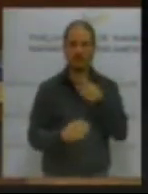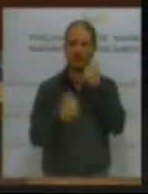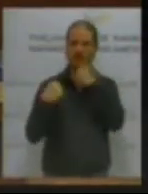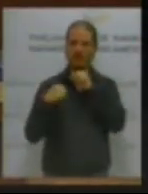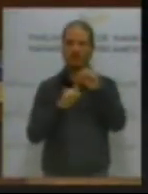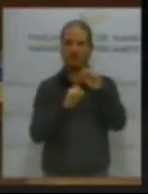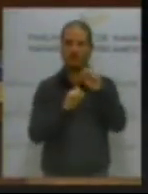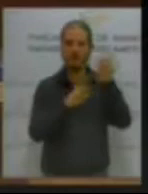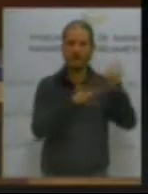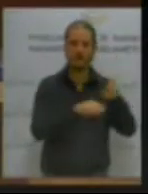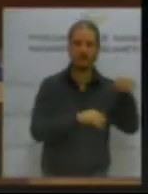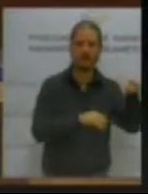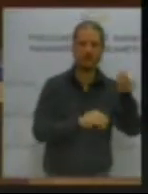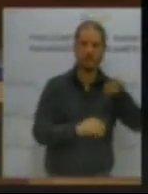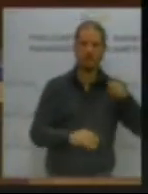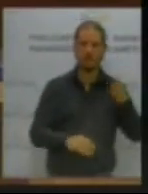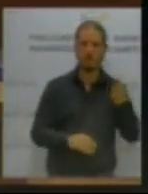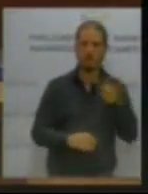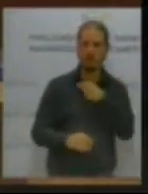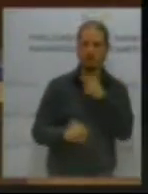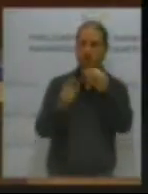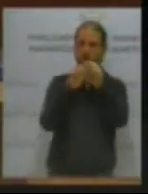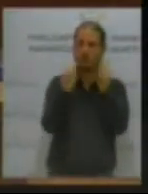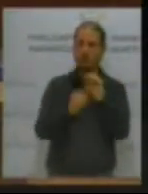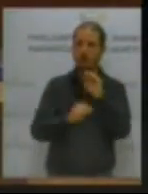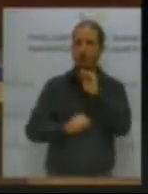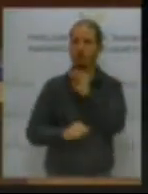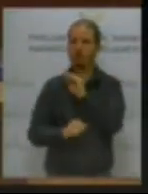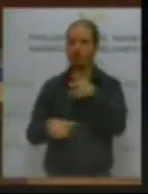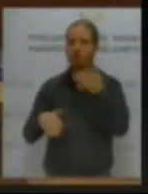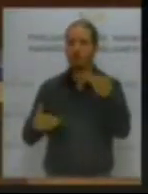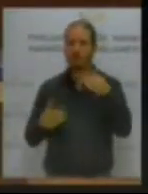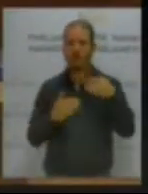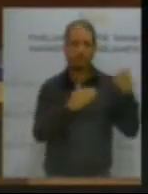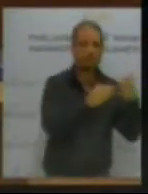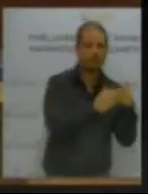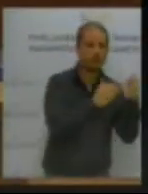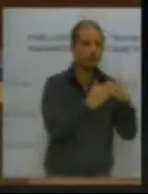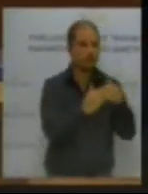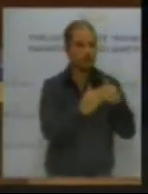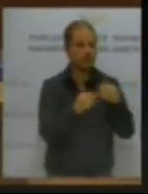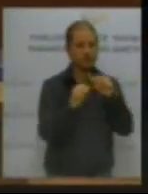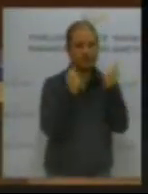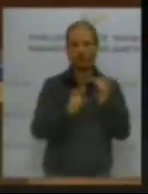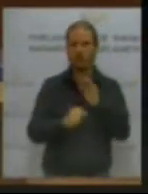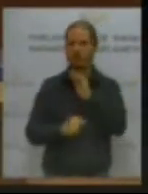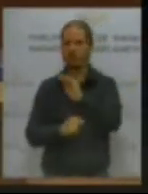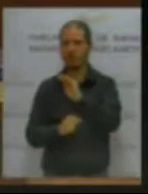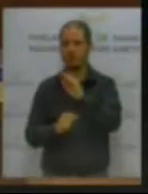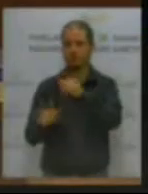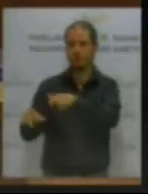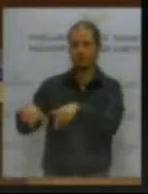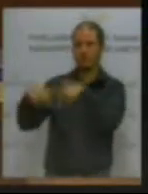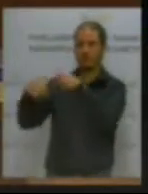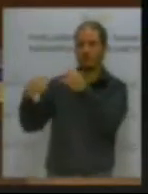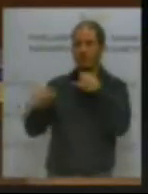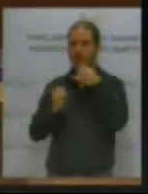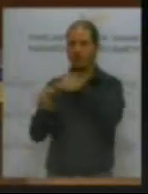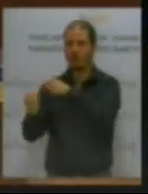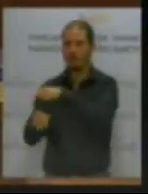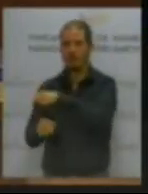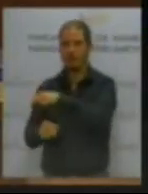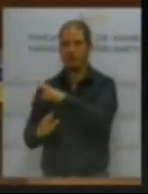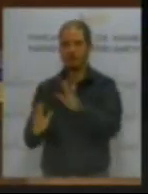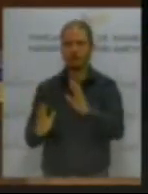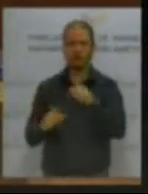Entonces, aclárese cuál es su modelo, si es el de puerta a puerta, si es el de llevar toda la basura a la ribera, y salga a defender una ley que